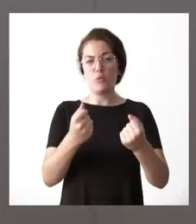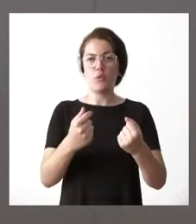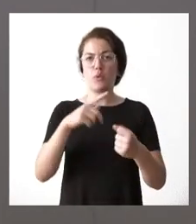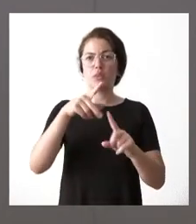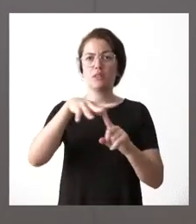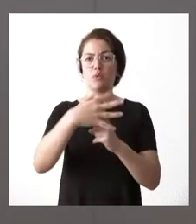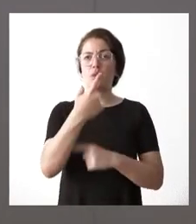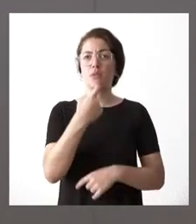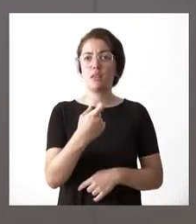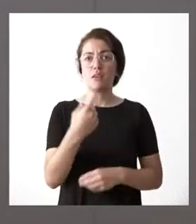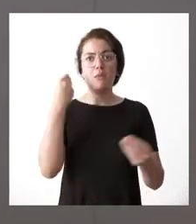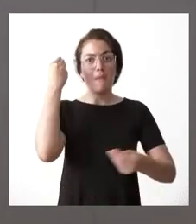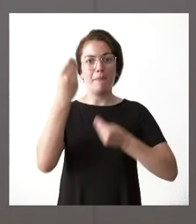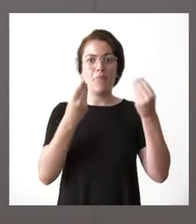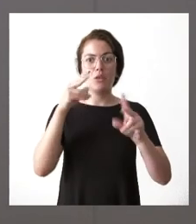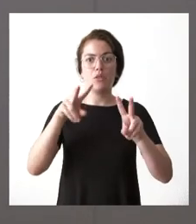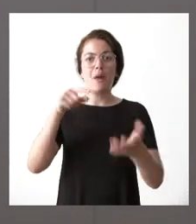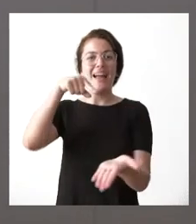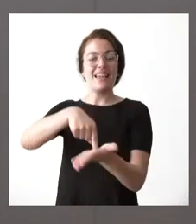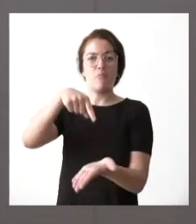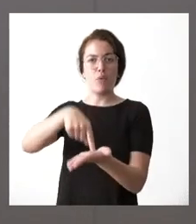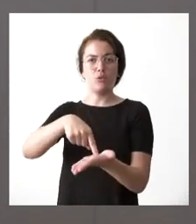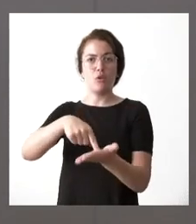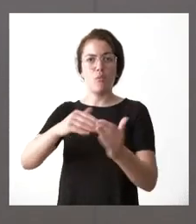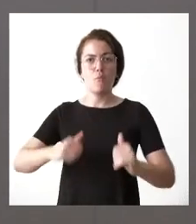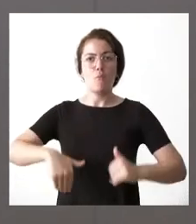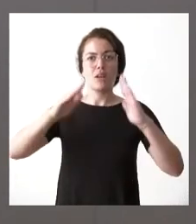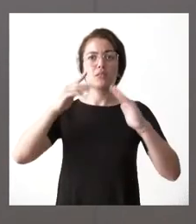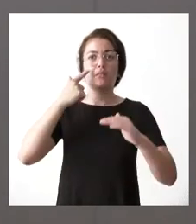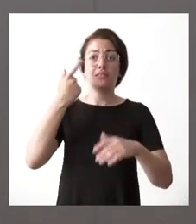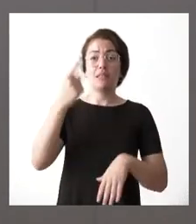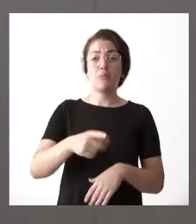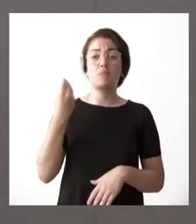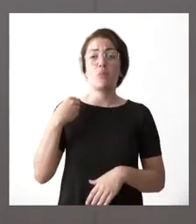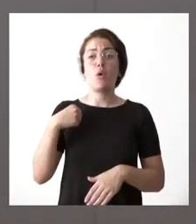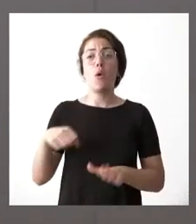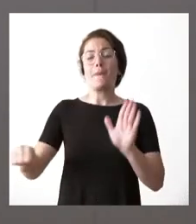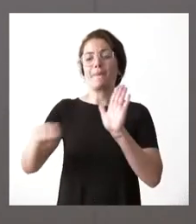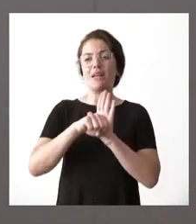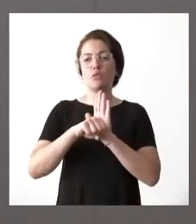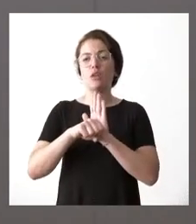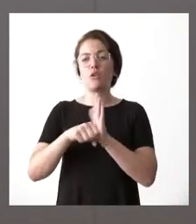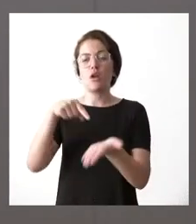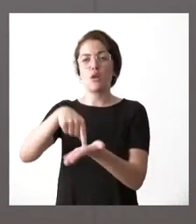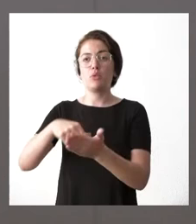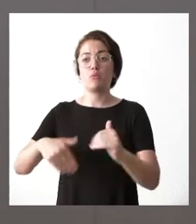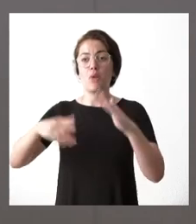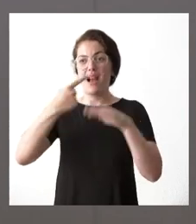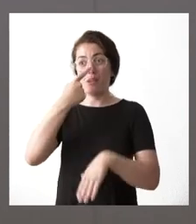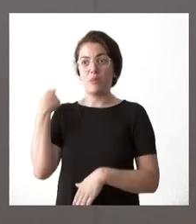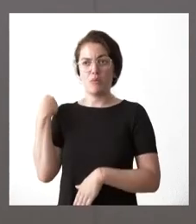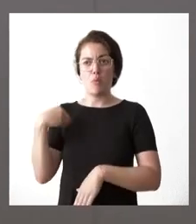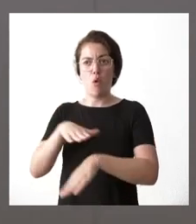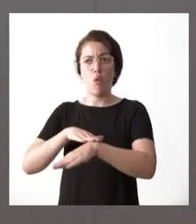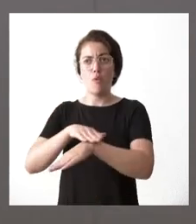creo yo la subida de impuestos y la subida del impuesto de matriculación que planteó el gobierno el año pasado y que aprobó el gobierno el año pasado sobre el sector del